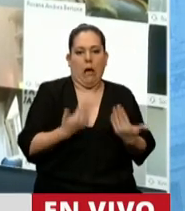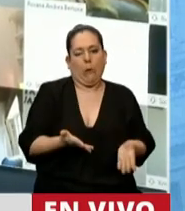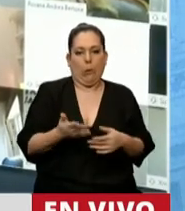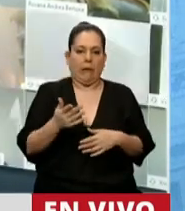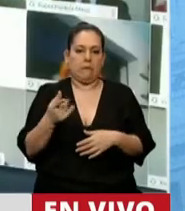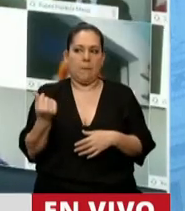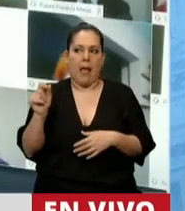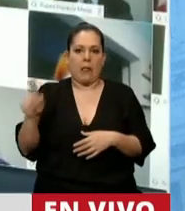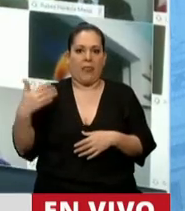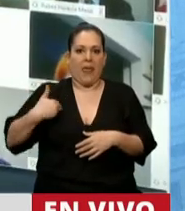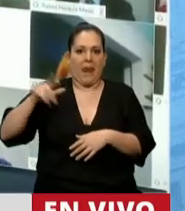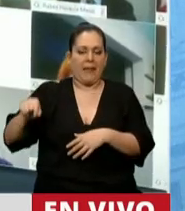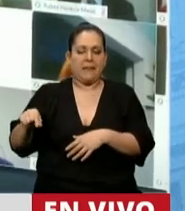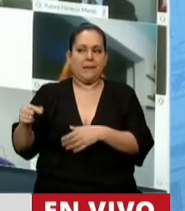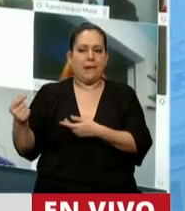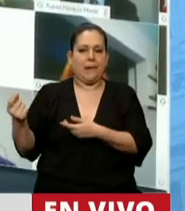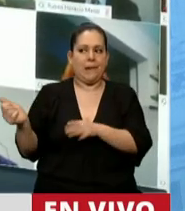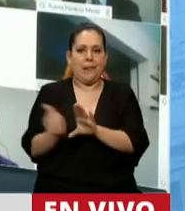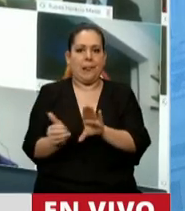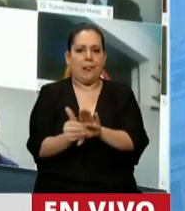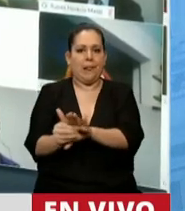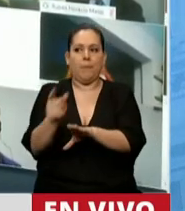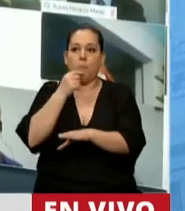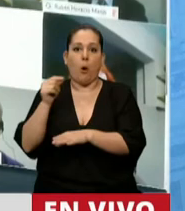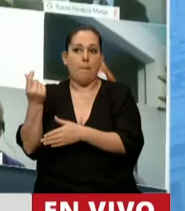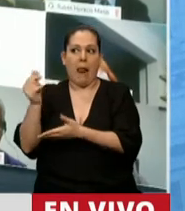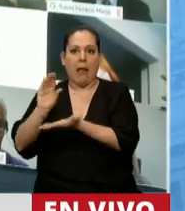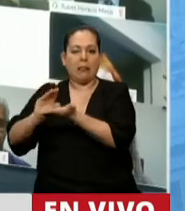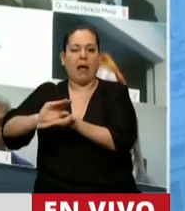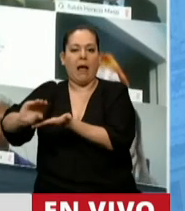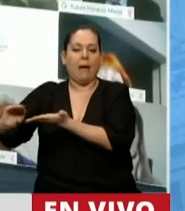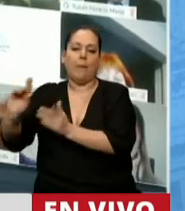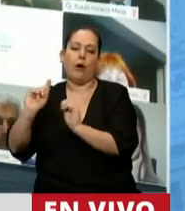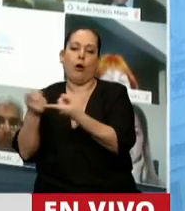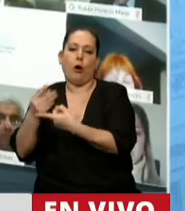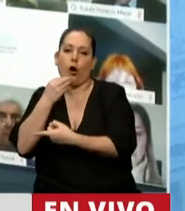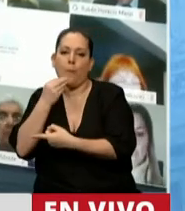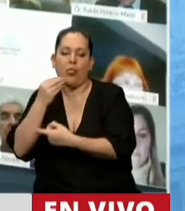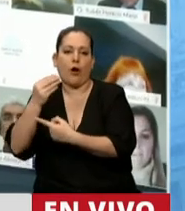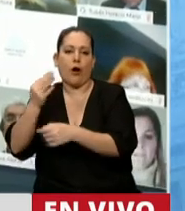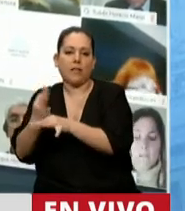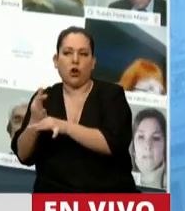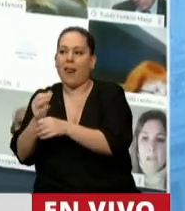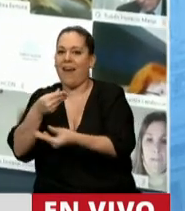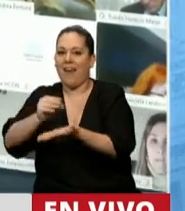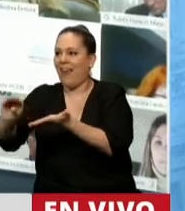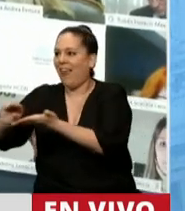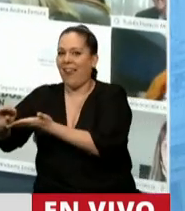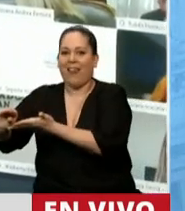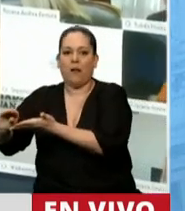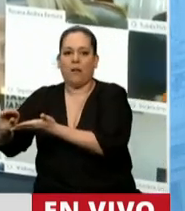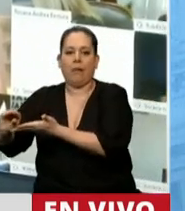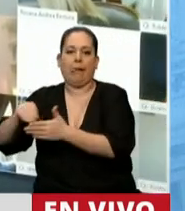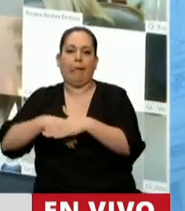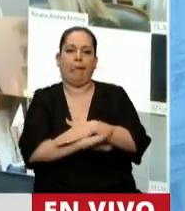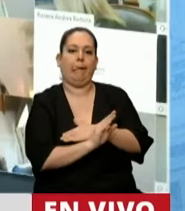argentinos que debería ir a parar a comedores escolares para expandir negocios vinculados a la política. Y esa ley de amnistía para